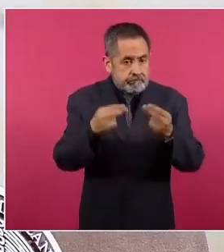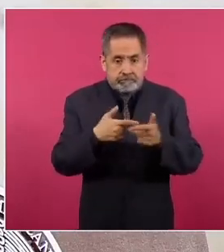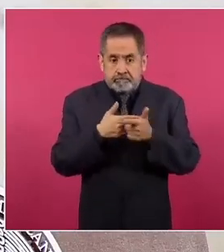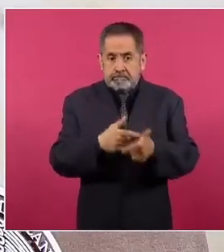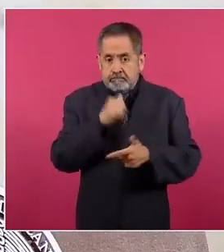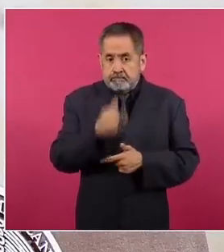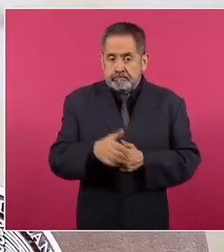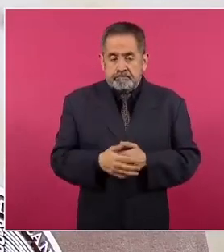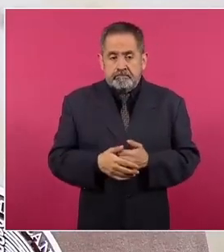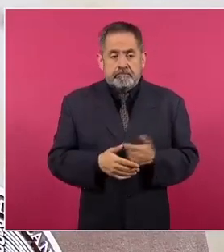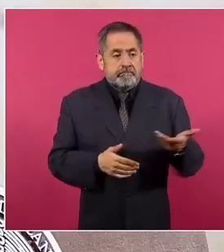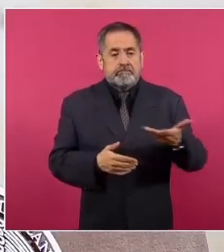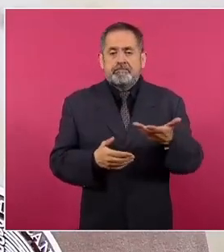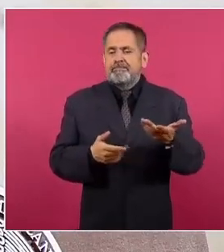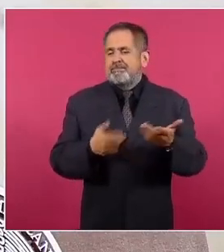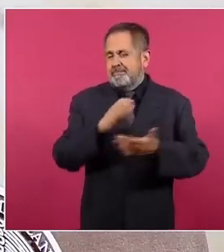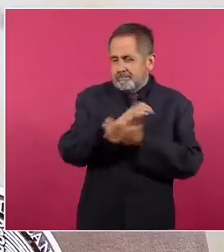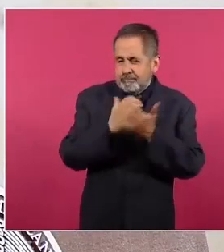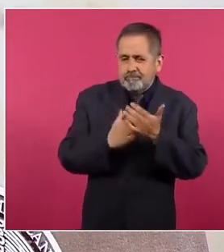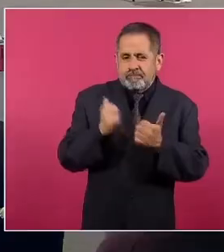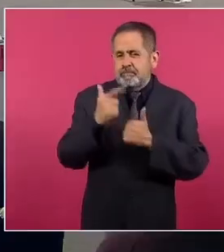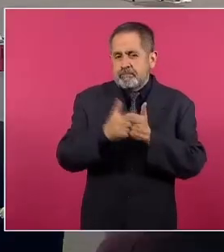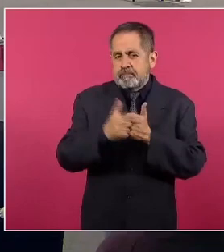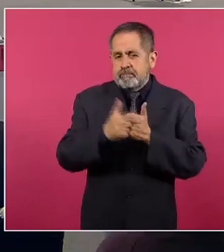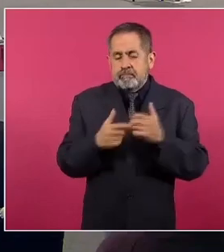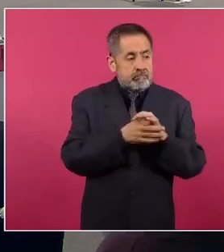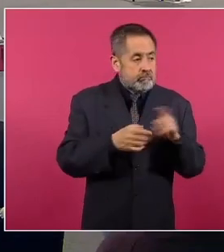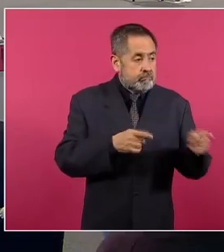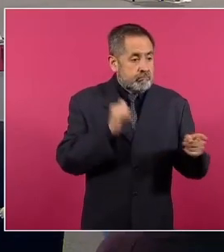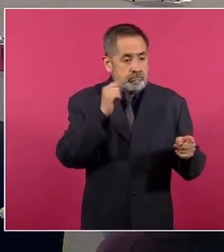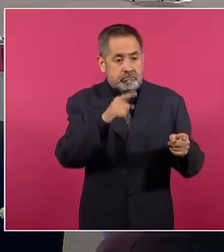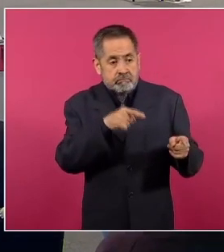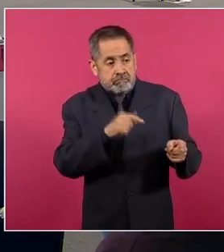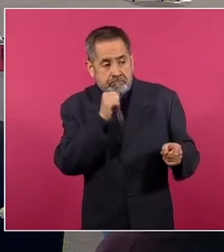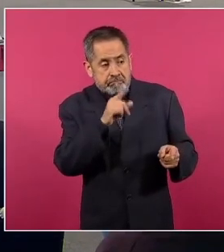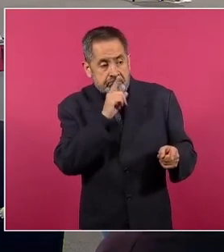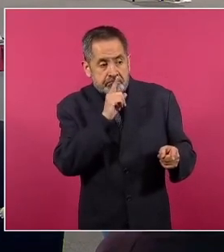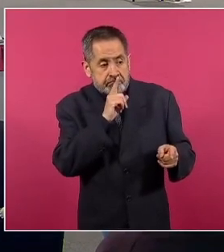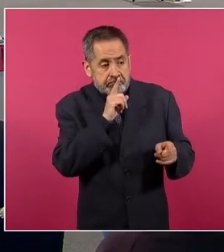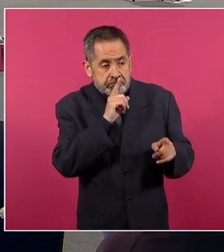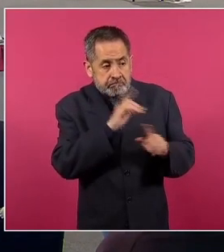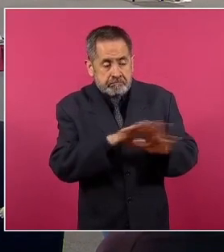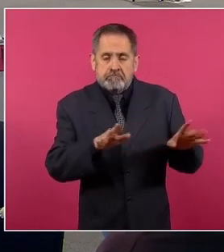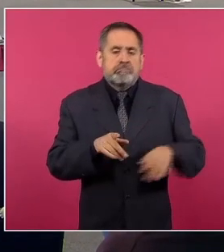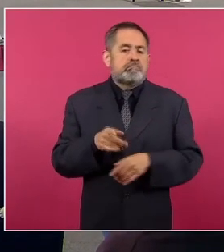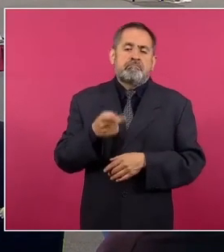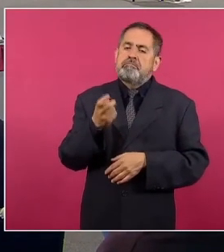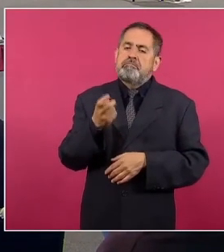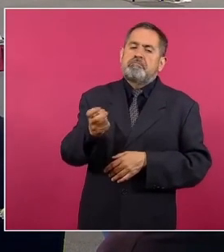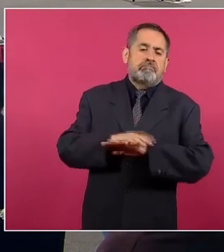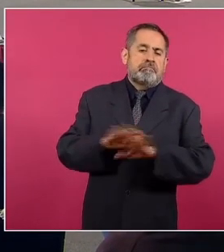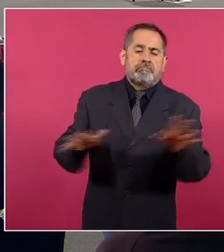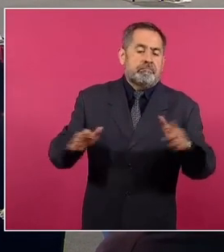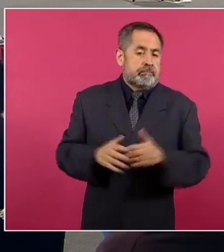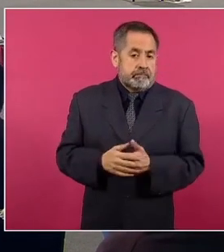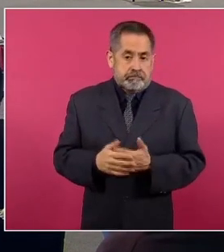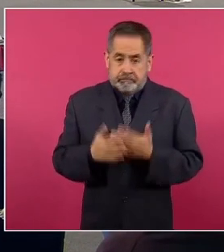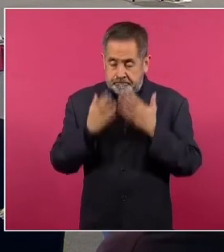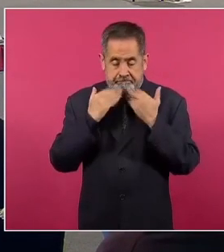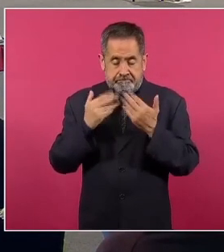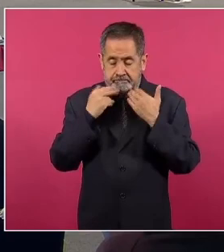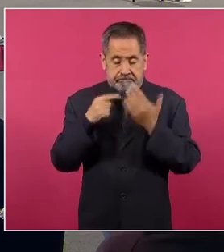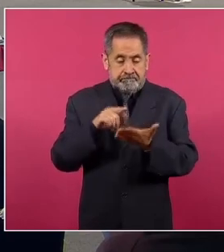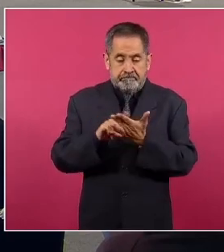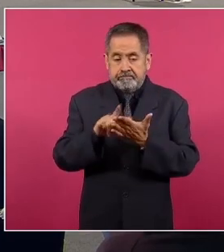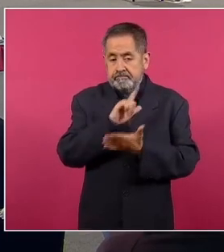decir, ofertas comerciales asociadas a su contrato. Bajo este contexto, no existió en